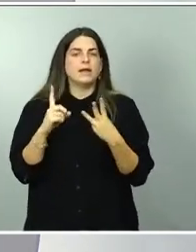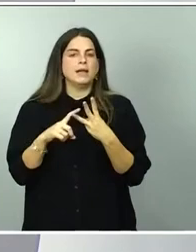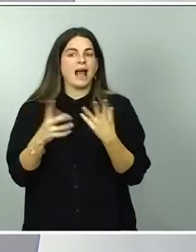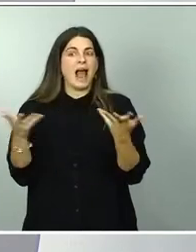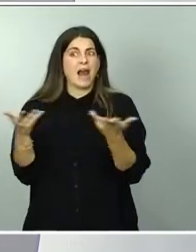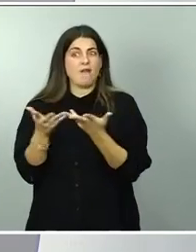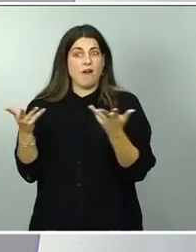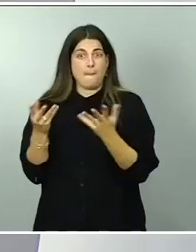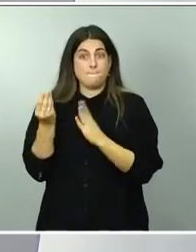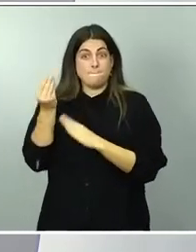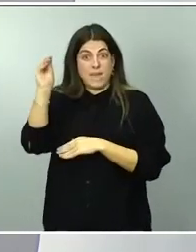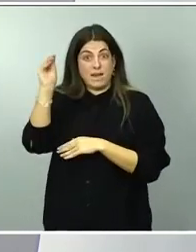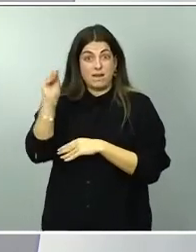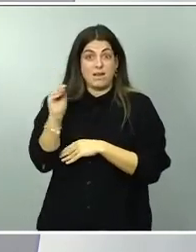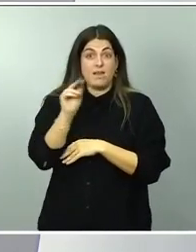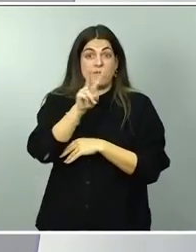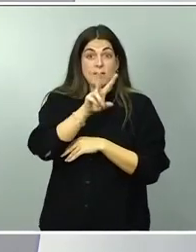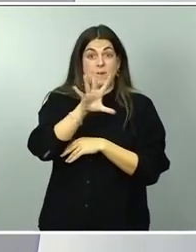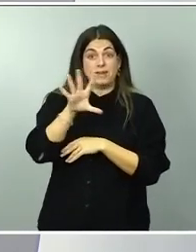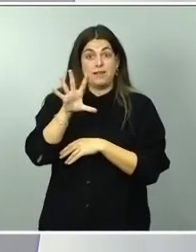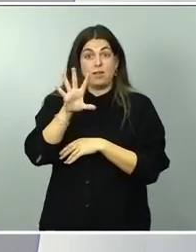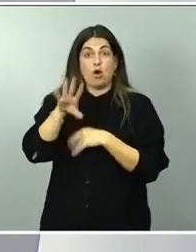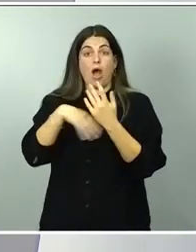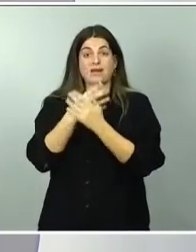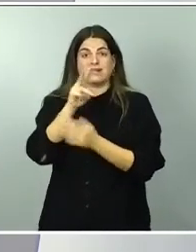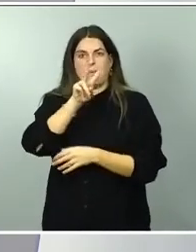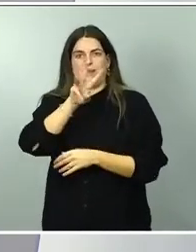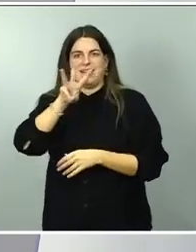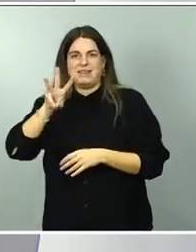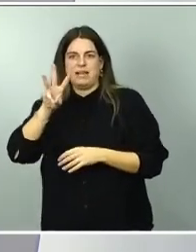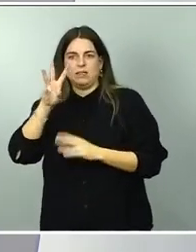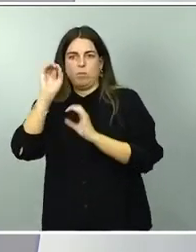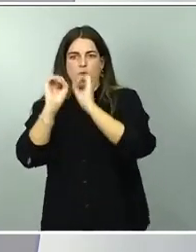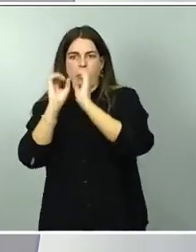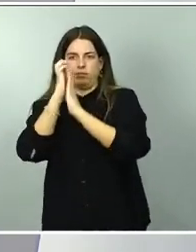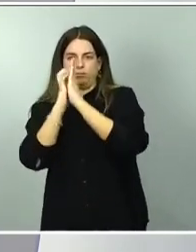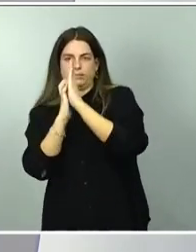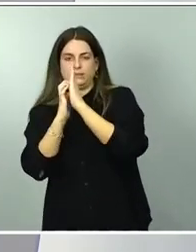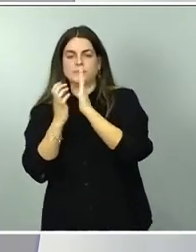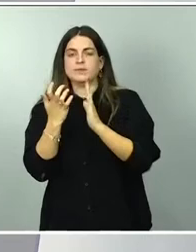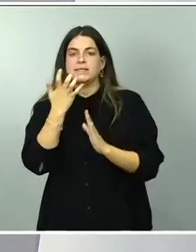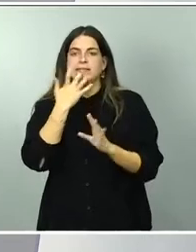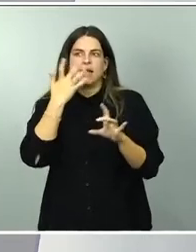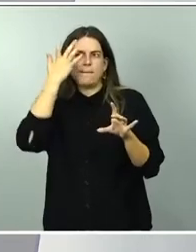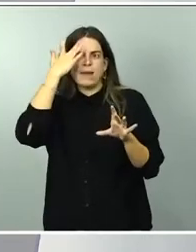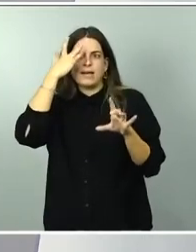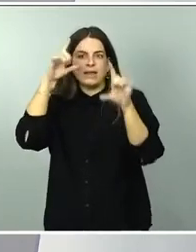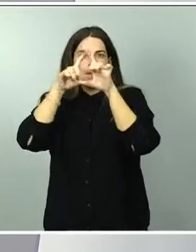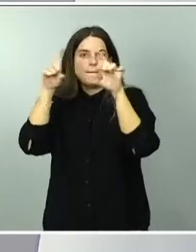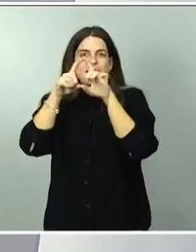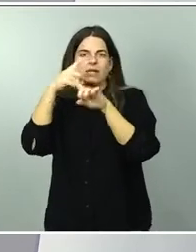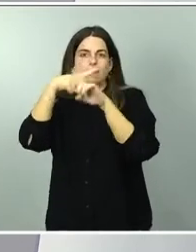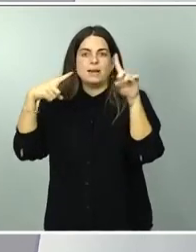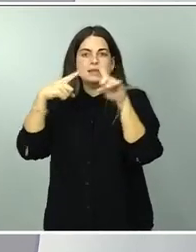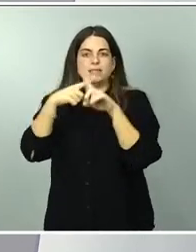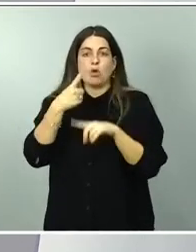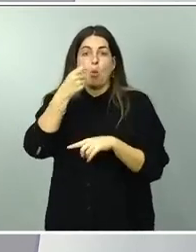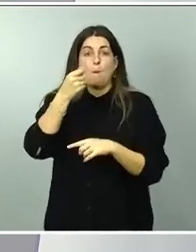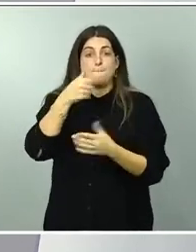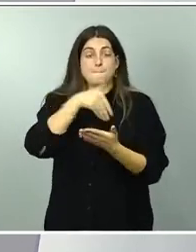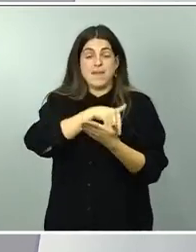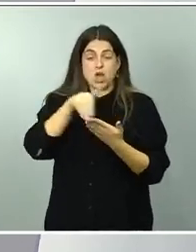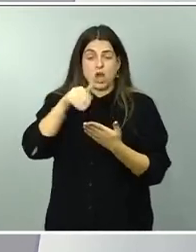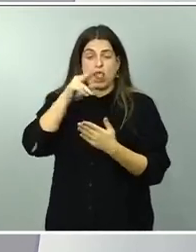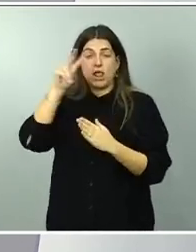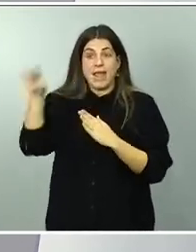del 25 al 23% a las pymes cuya facturación no supera el millón de euros. Y, además, también hemos